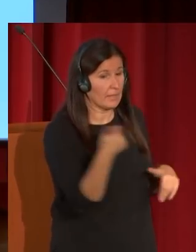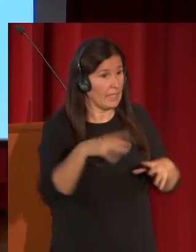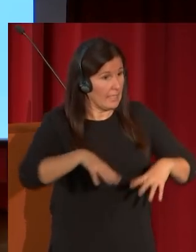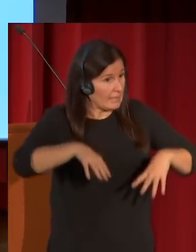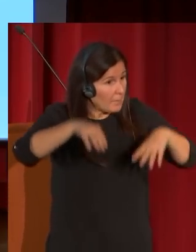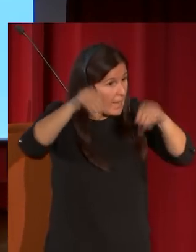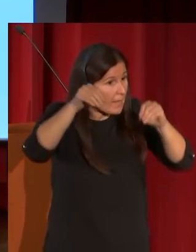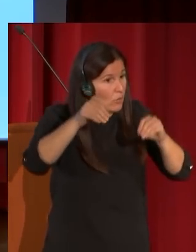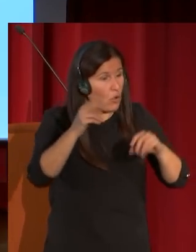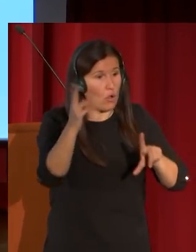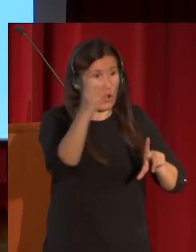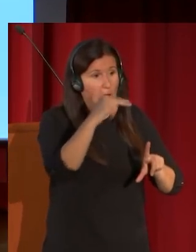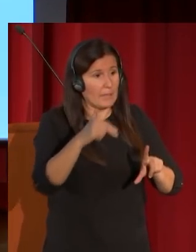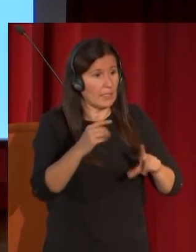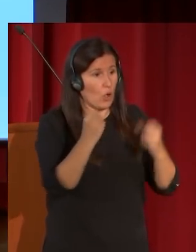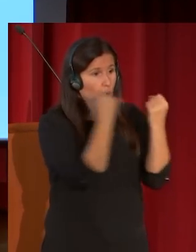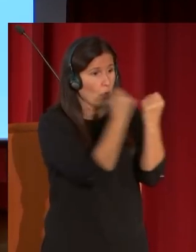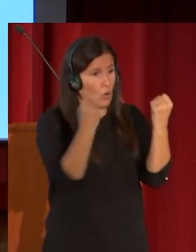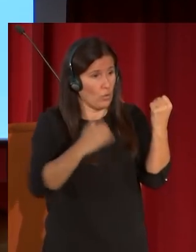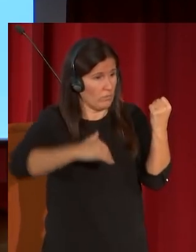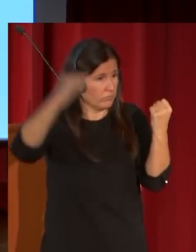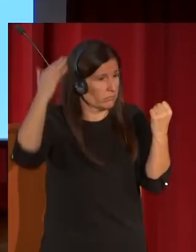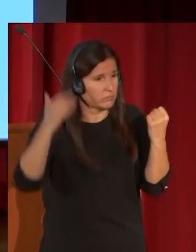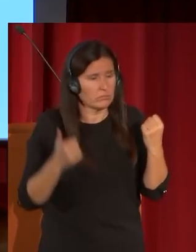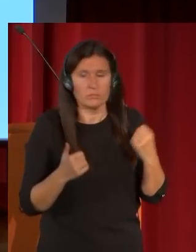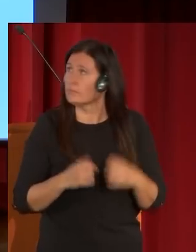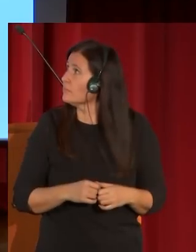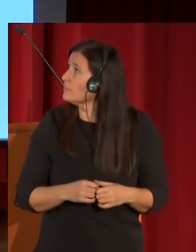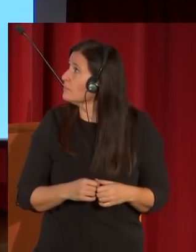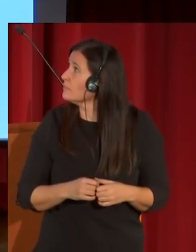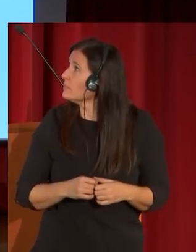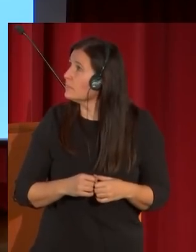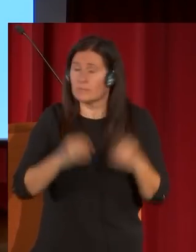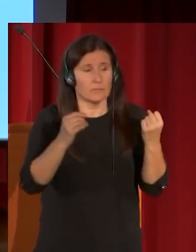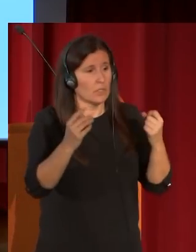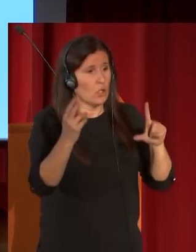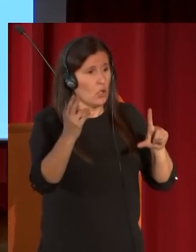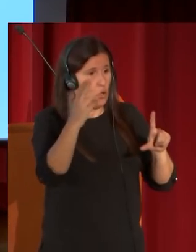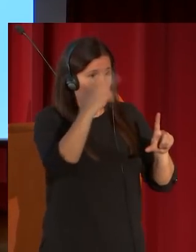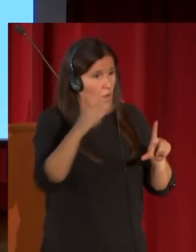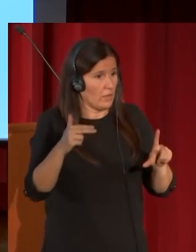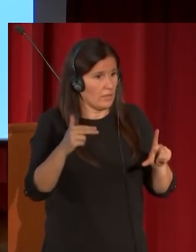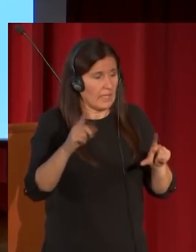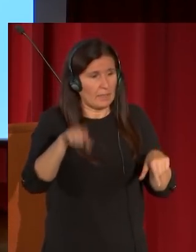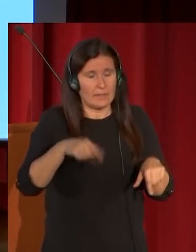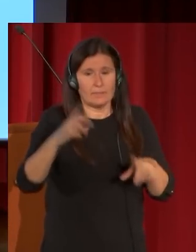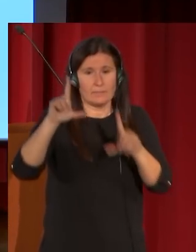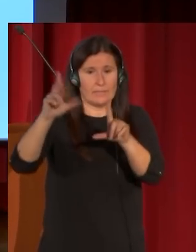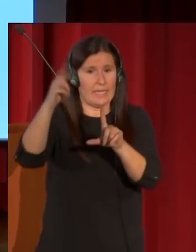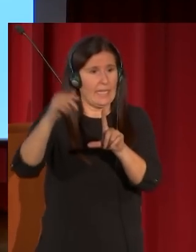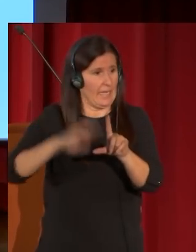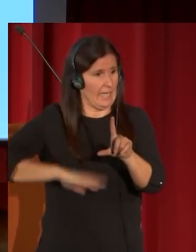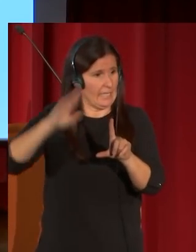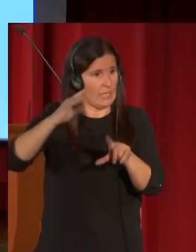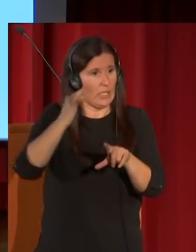ambienta con estas grandes columnas los cuadros de la colección de los Colonna está aquí este retrato de Tintoretto por